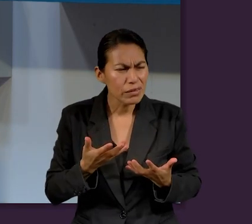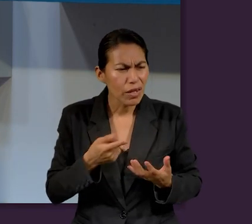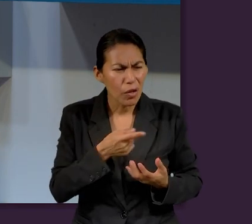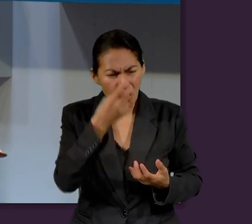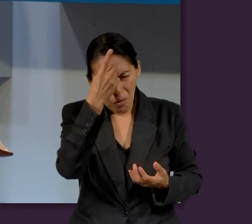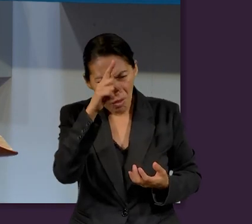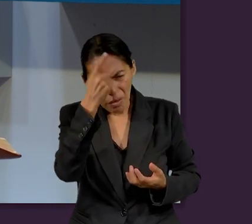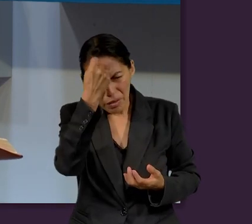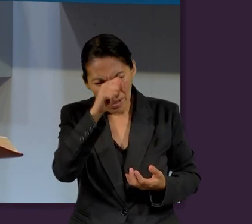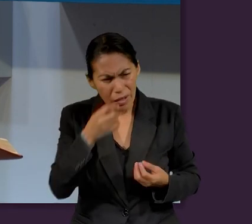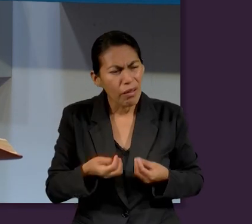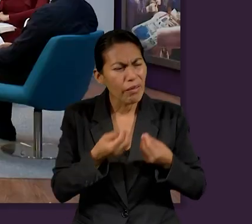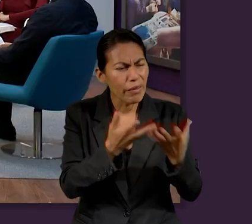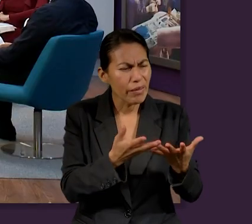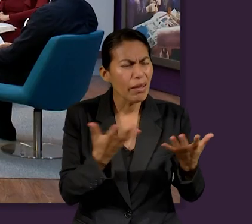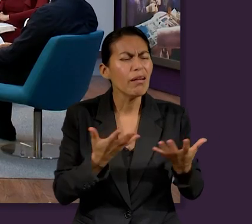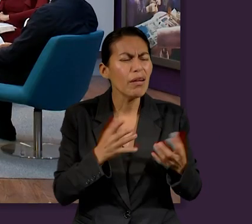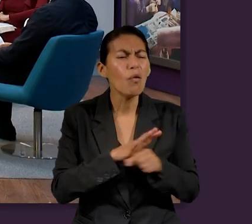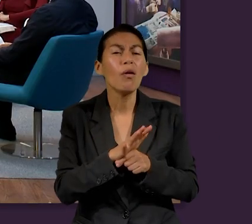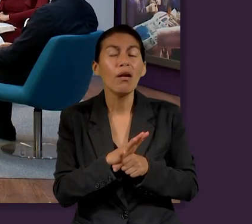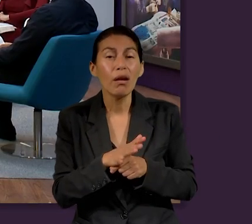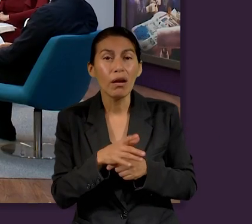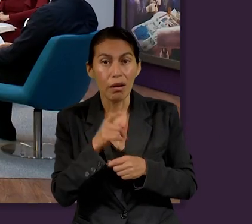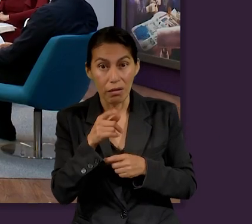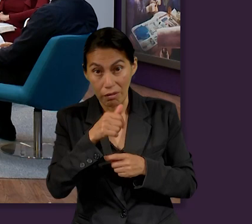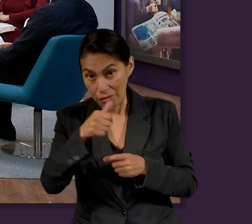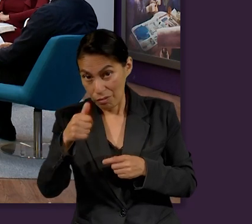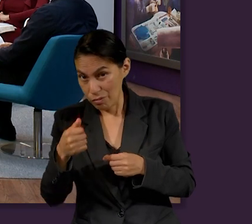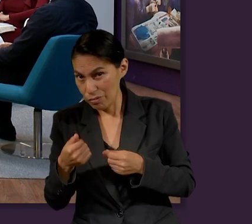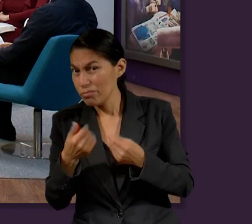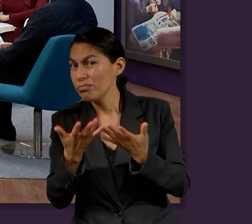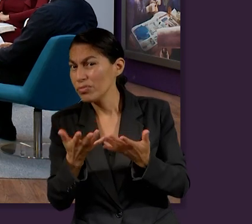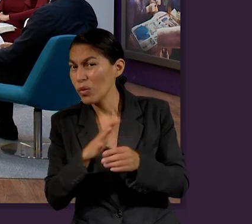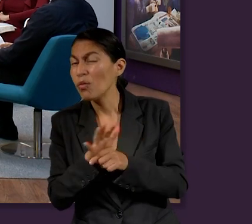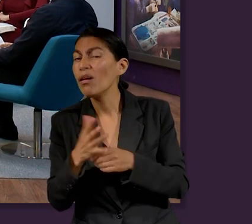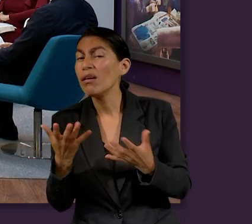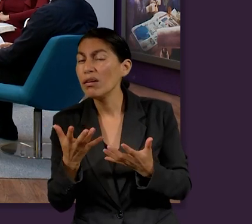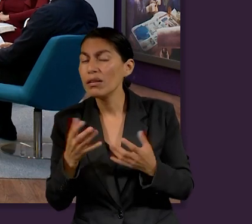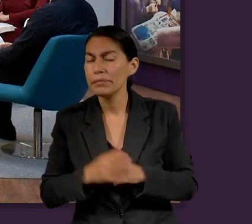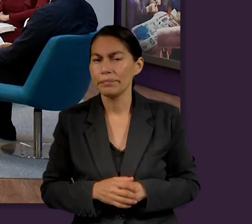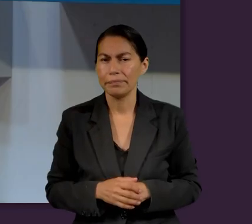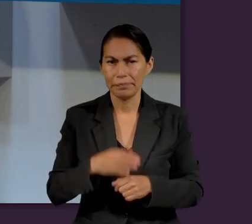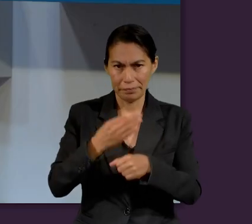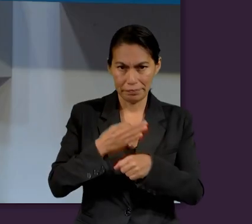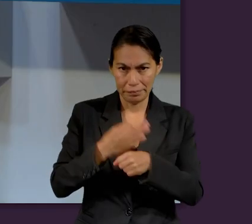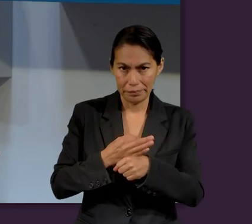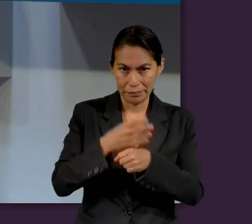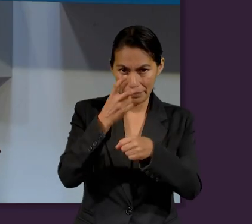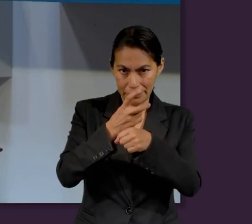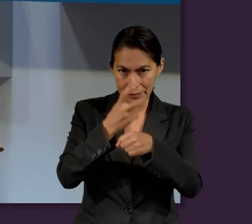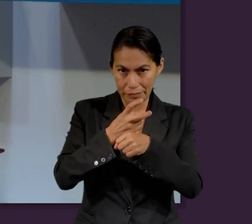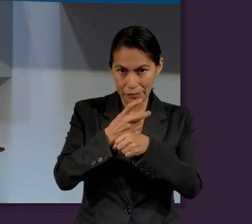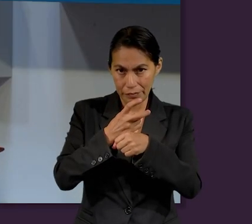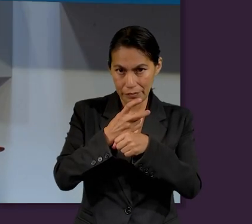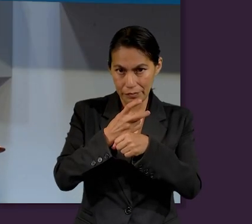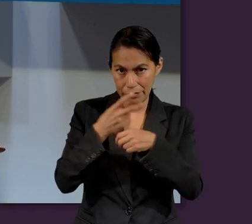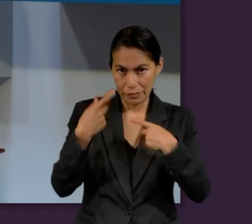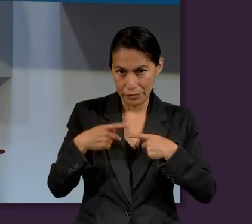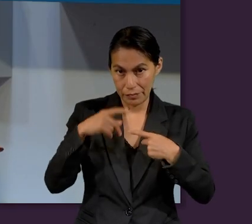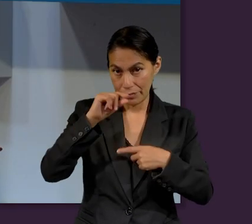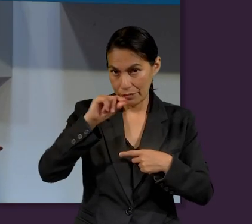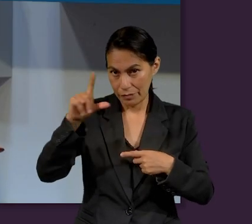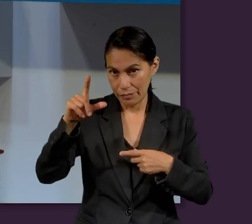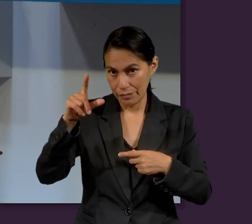invertimos nuestros dones en esta tierra. Hoy tenemos la opinión de nuestro segundo experto, que